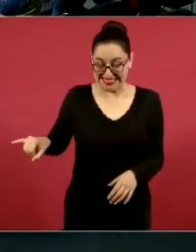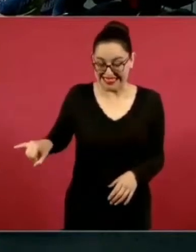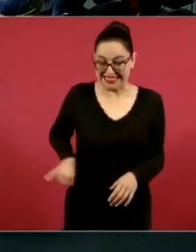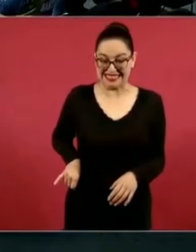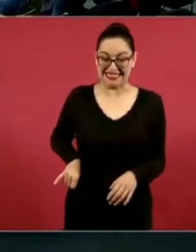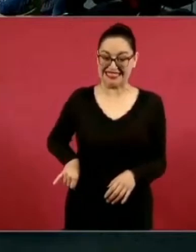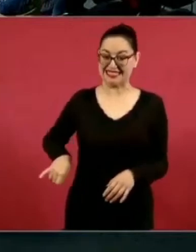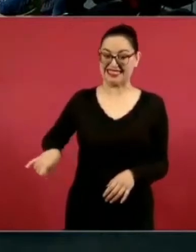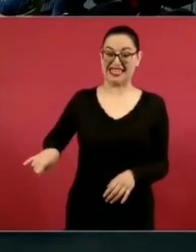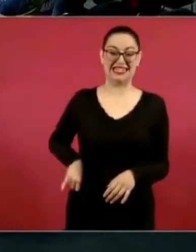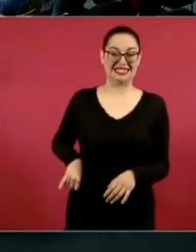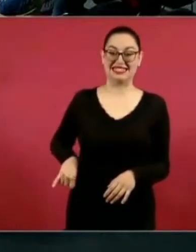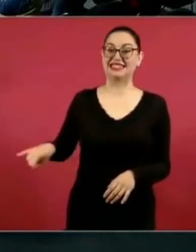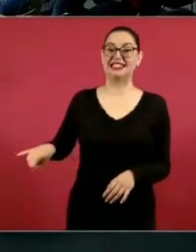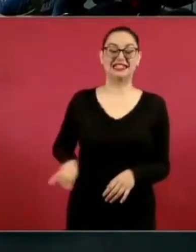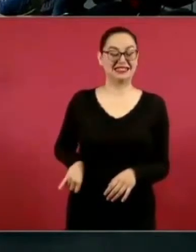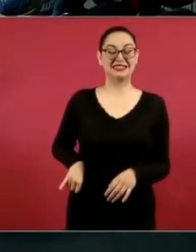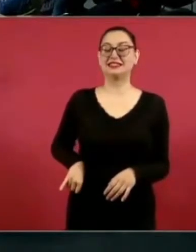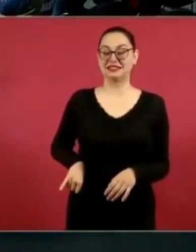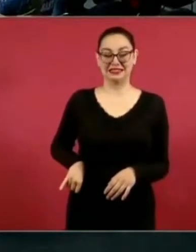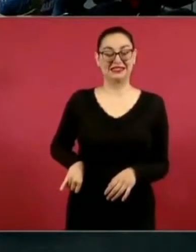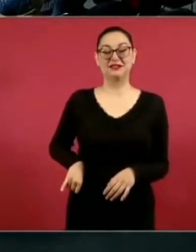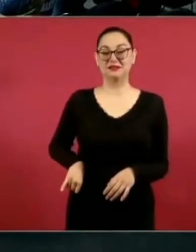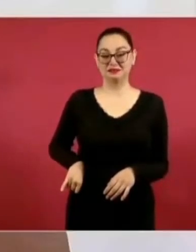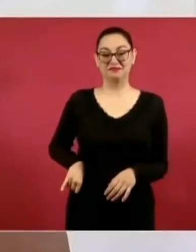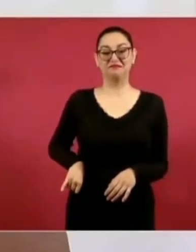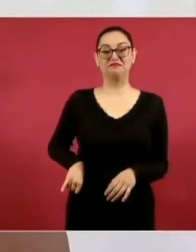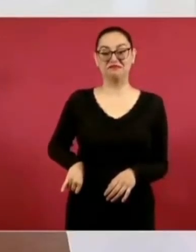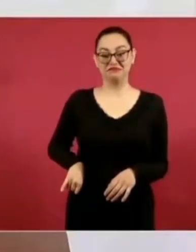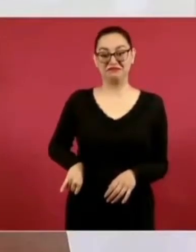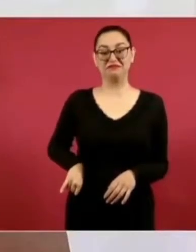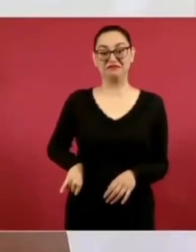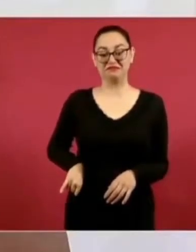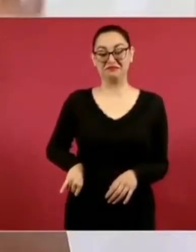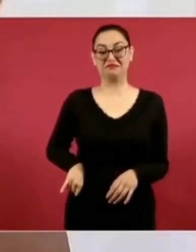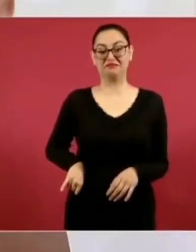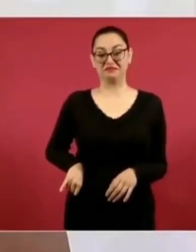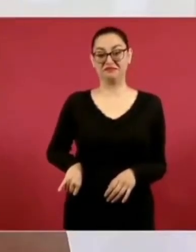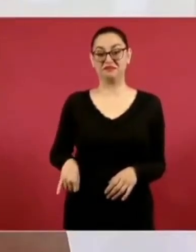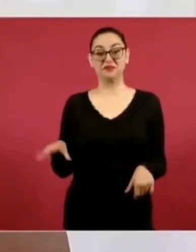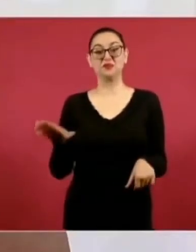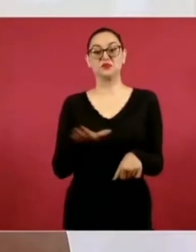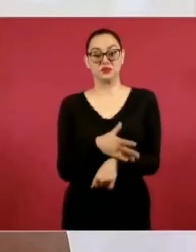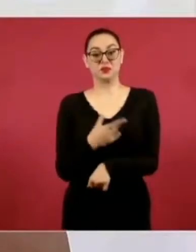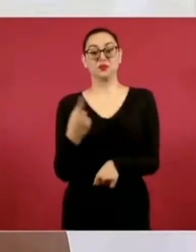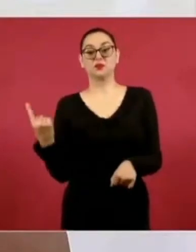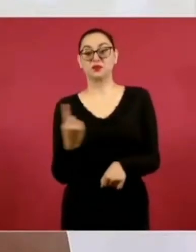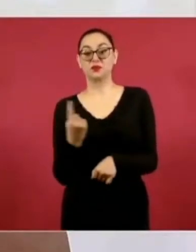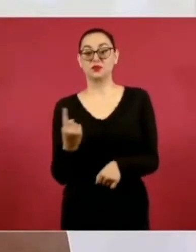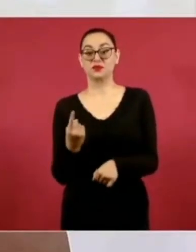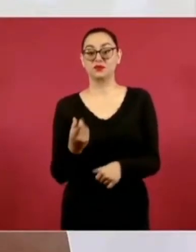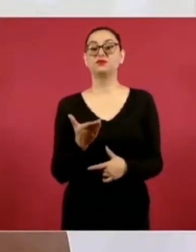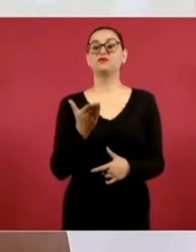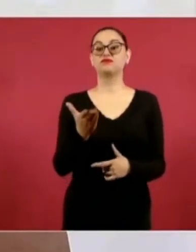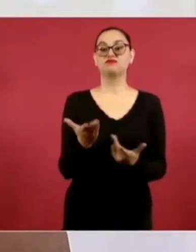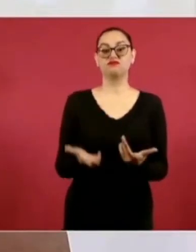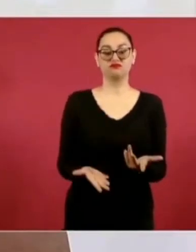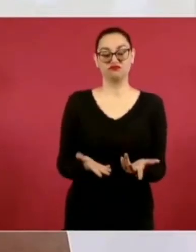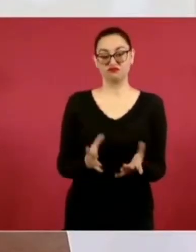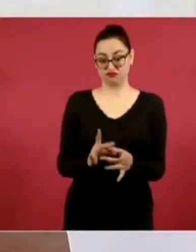como tú lo planteas,